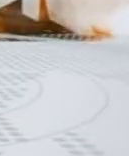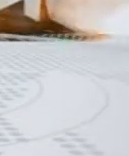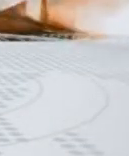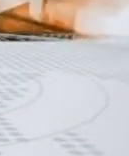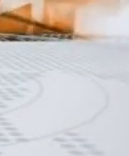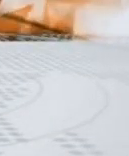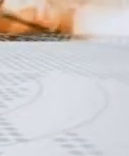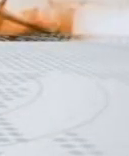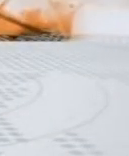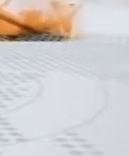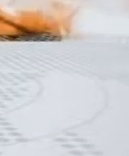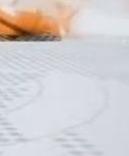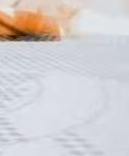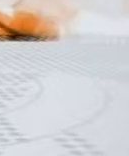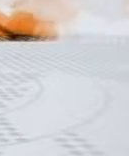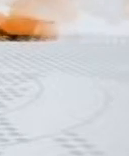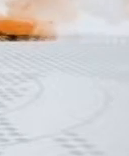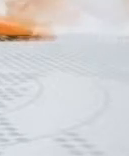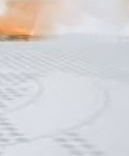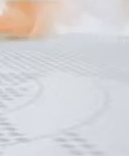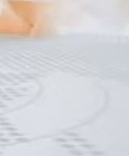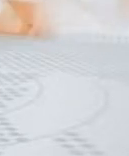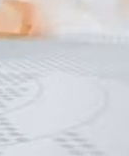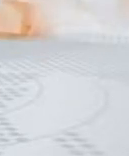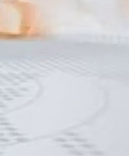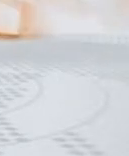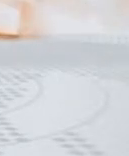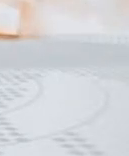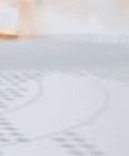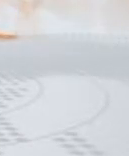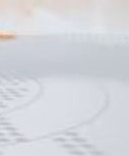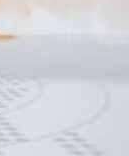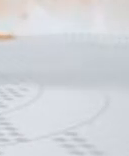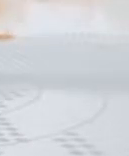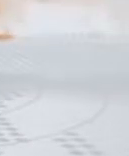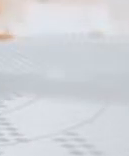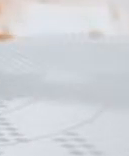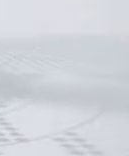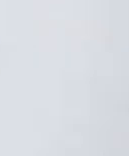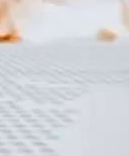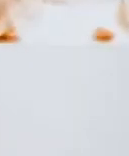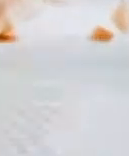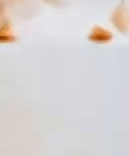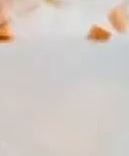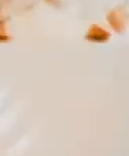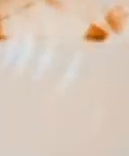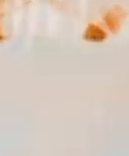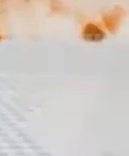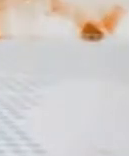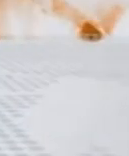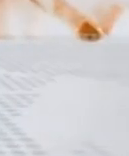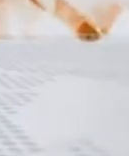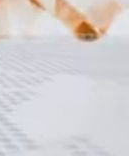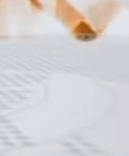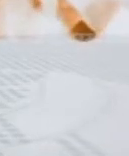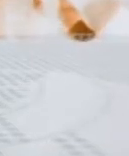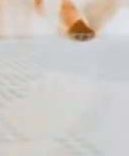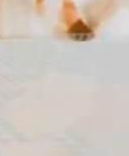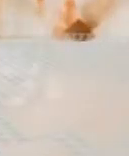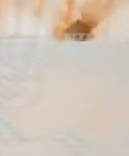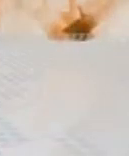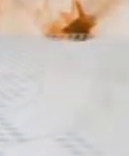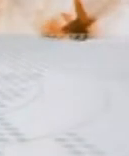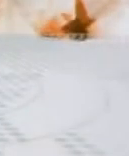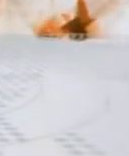de agosto. Vista y jean azul, camiseta polo azul turquí y tenis azules. Tiene tatuajes en su brazo derecho. Cualquier